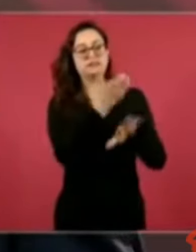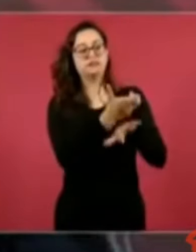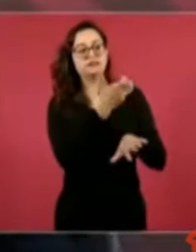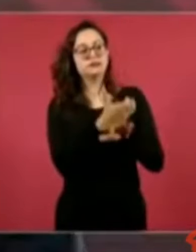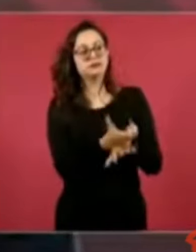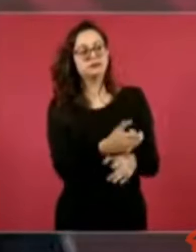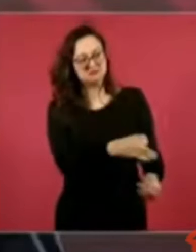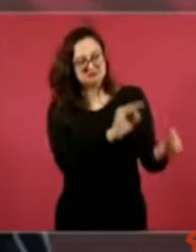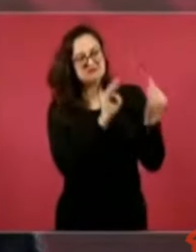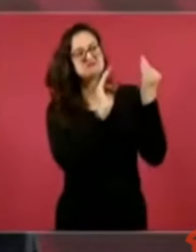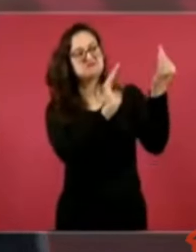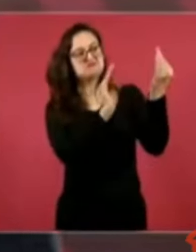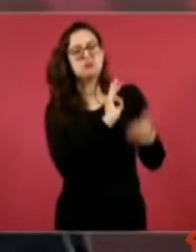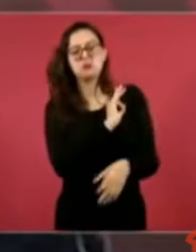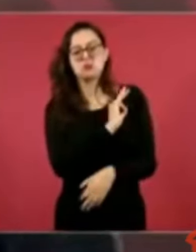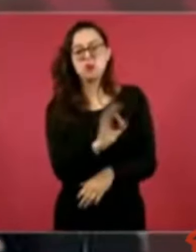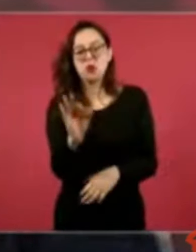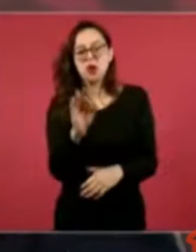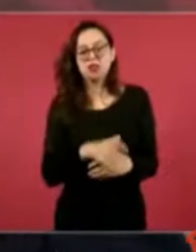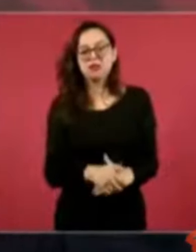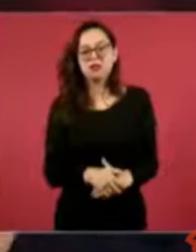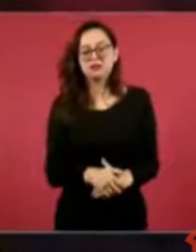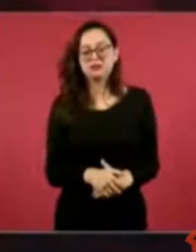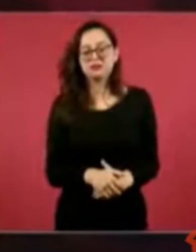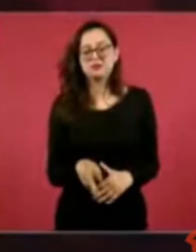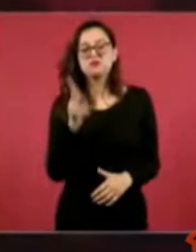tus pruebas?